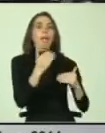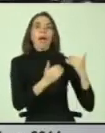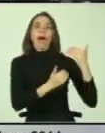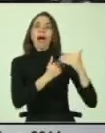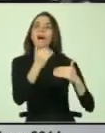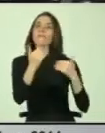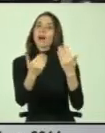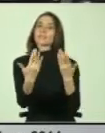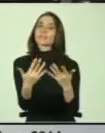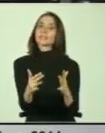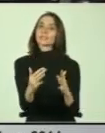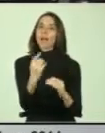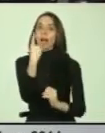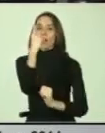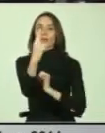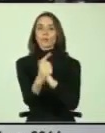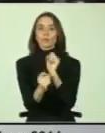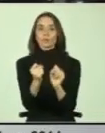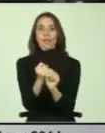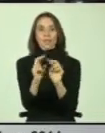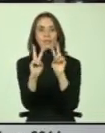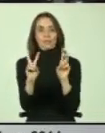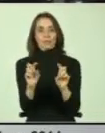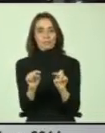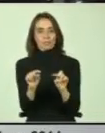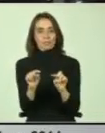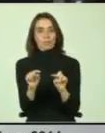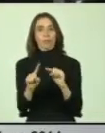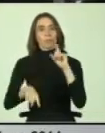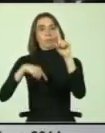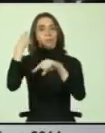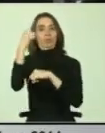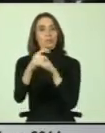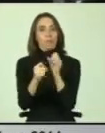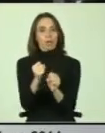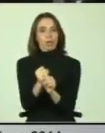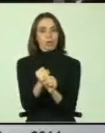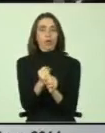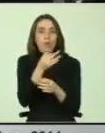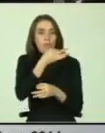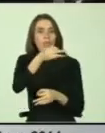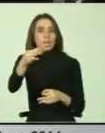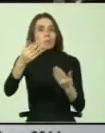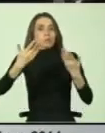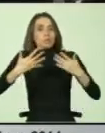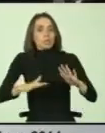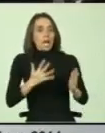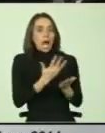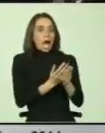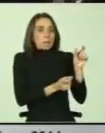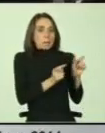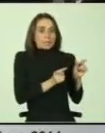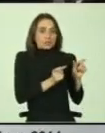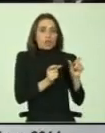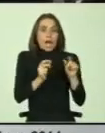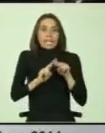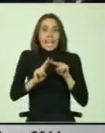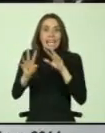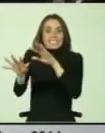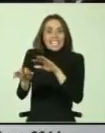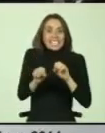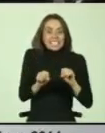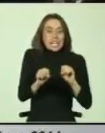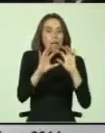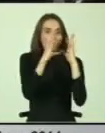podido tener en un año con respecto a esto quizás ya el próximo año nosotros podemos llegar y decir sí, ya tenemos rescatistas formados ya tenemos